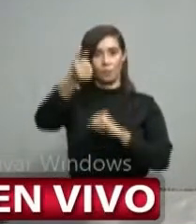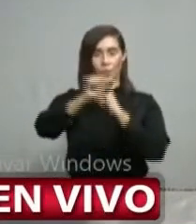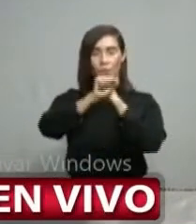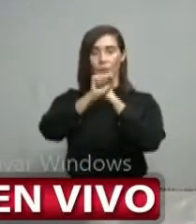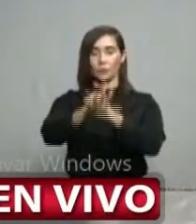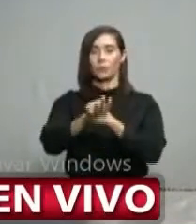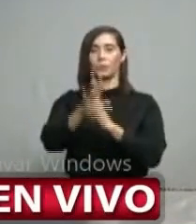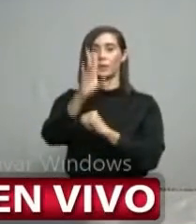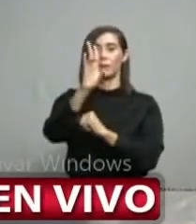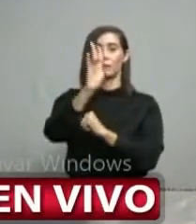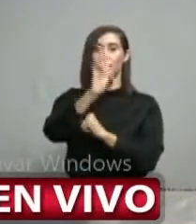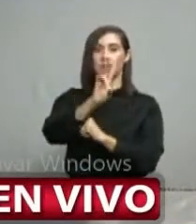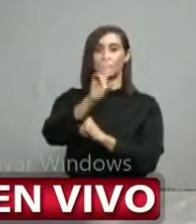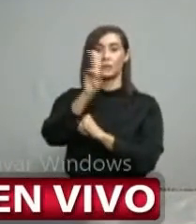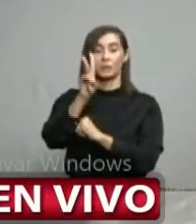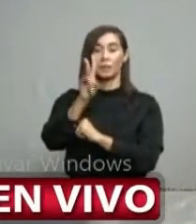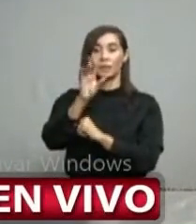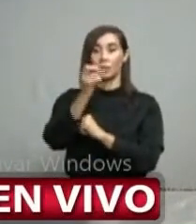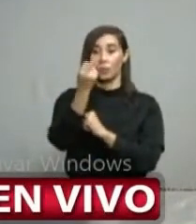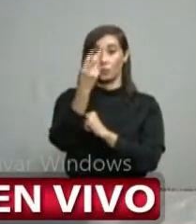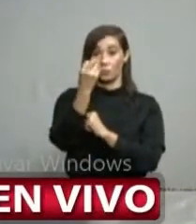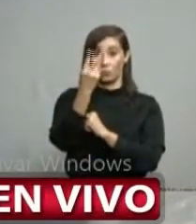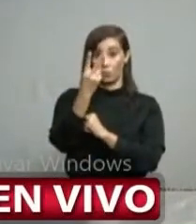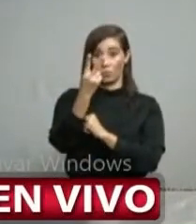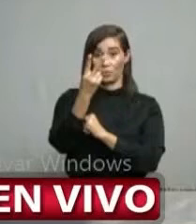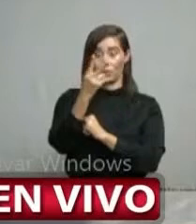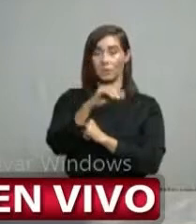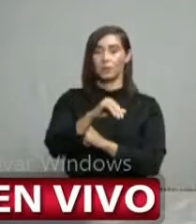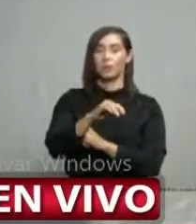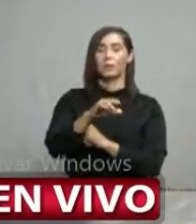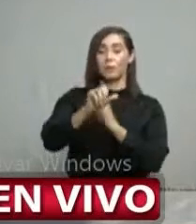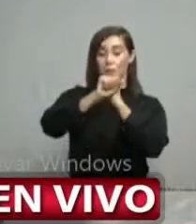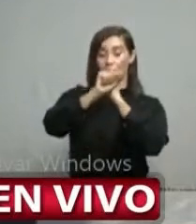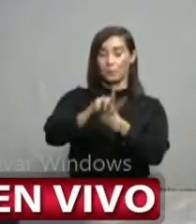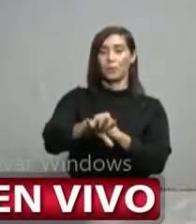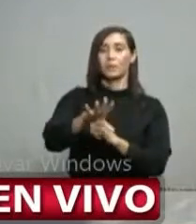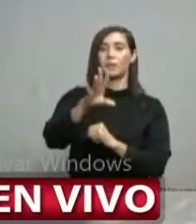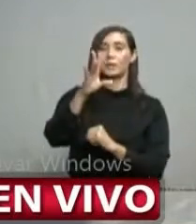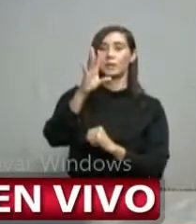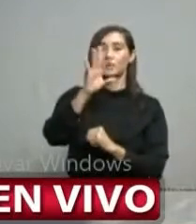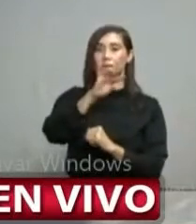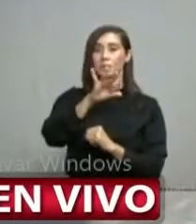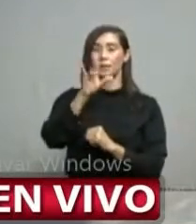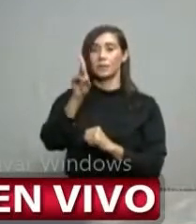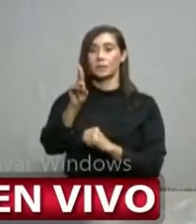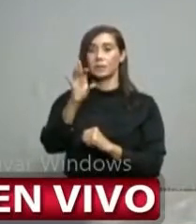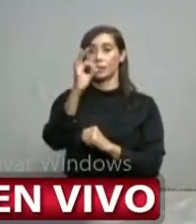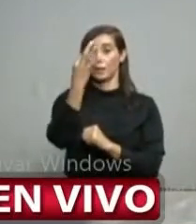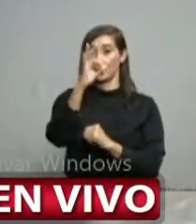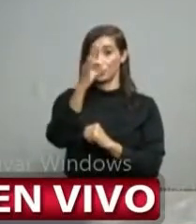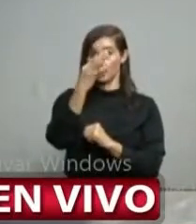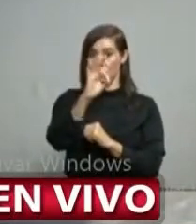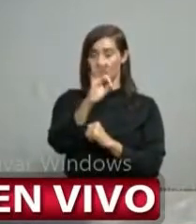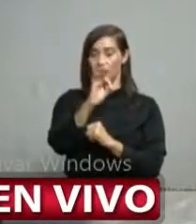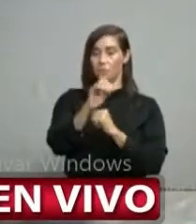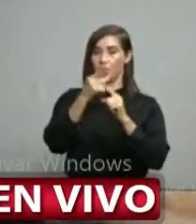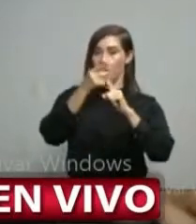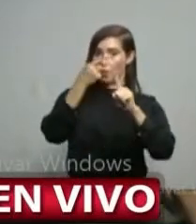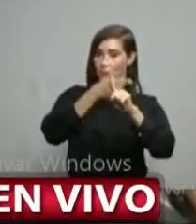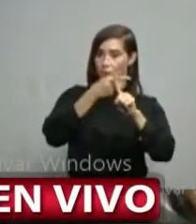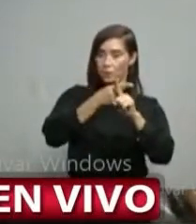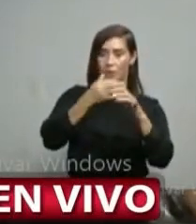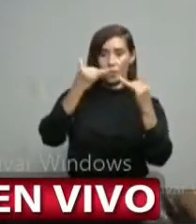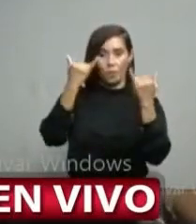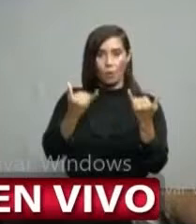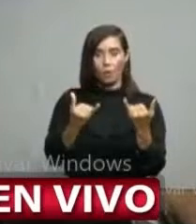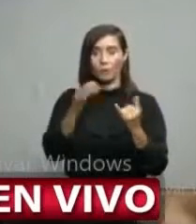12 casos, en el 73 19 casos, y hoy está reportando 9 casos.